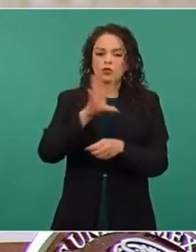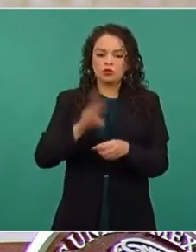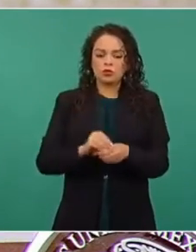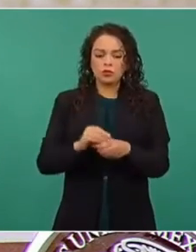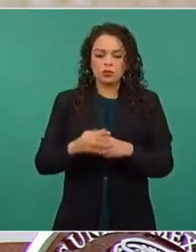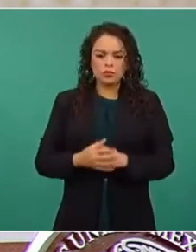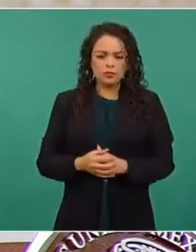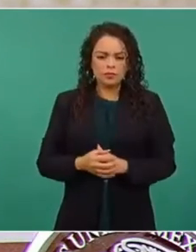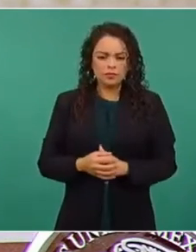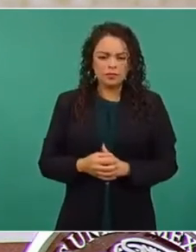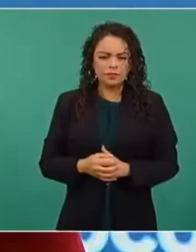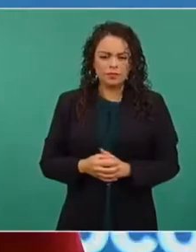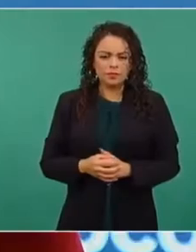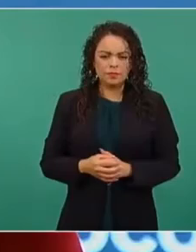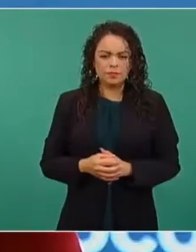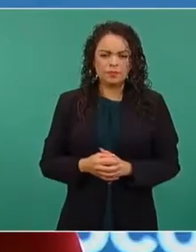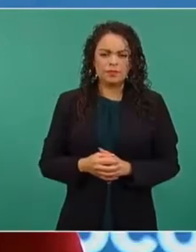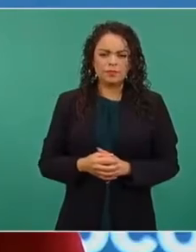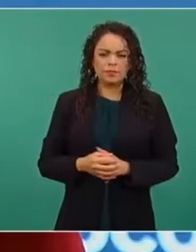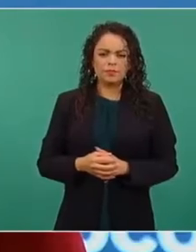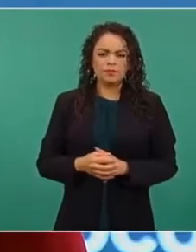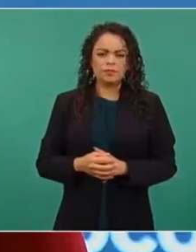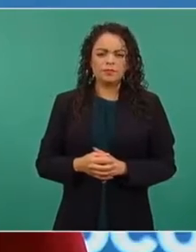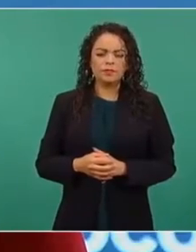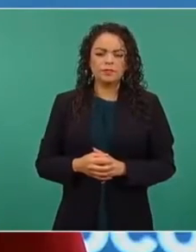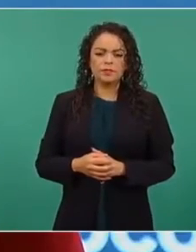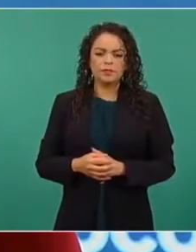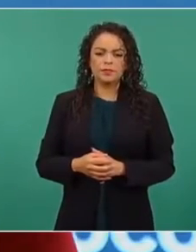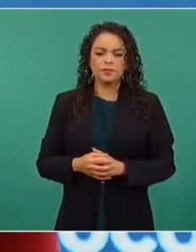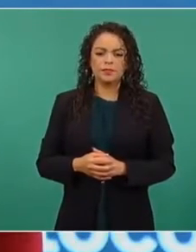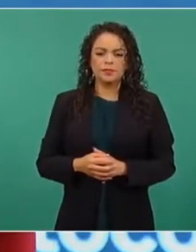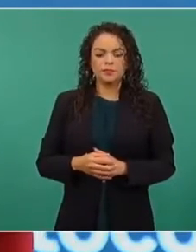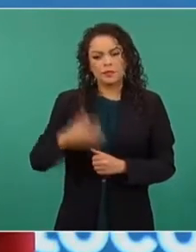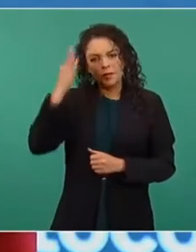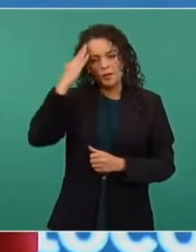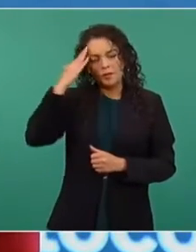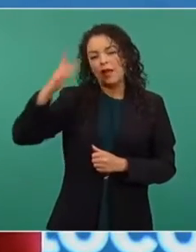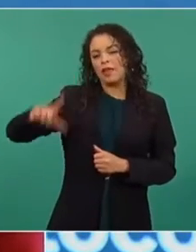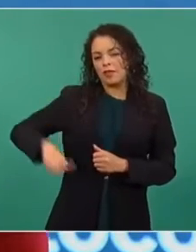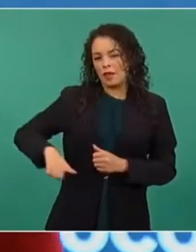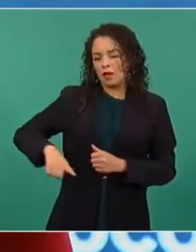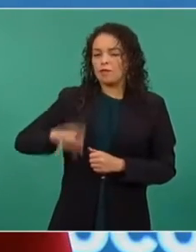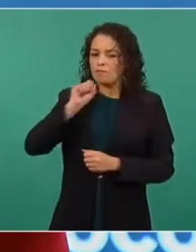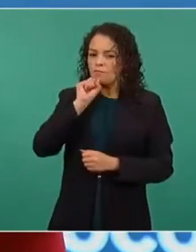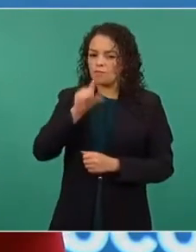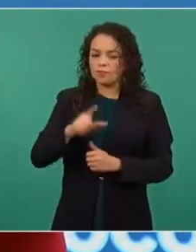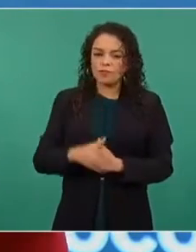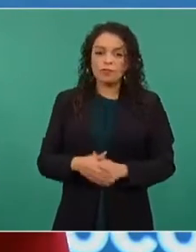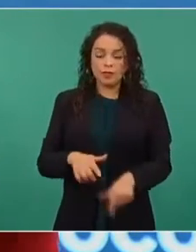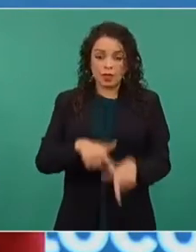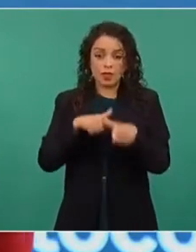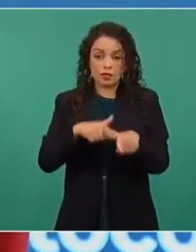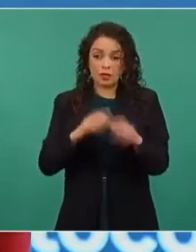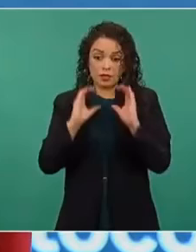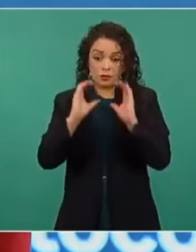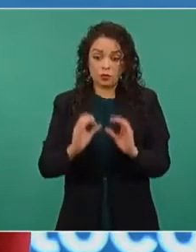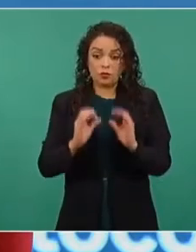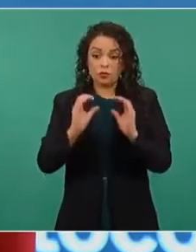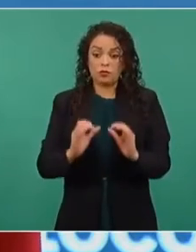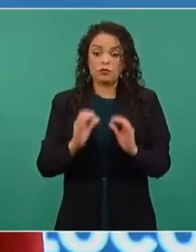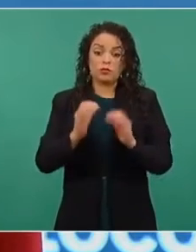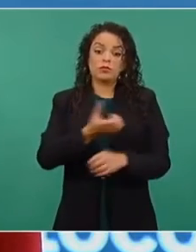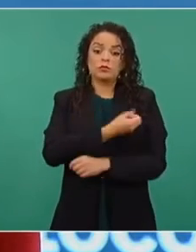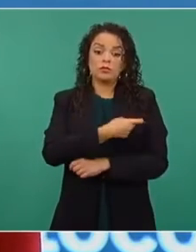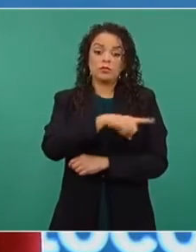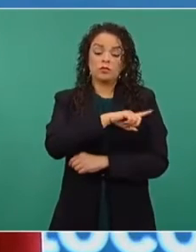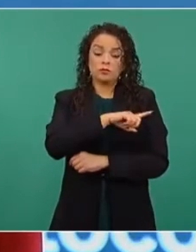son los gobiernos, tres órdenes de gobierno. Vamos a seguir con los protocolos, que es lo que nos ha dado precisamente esa gran oportunidad de que